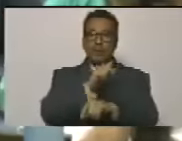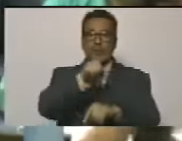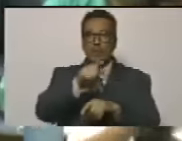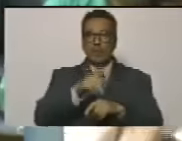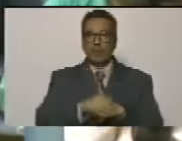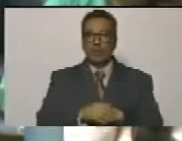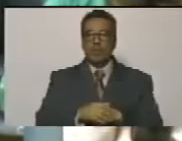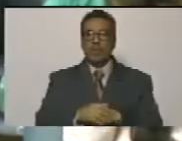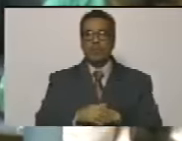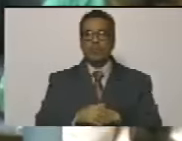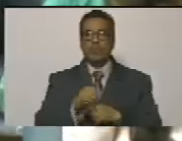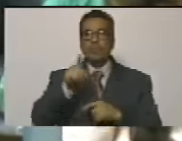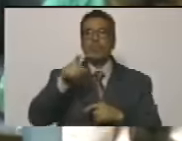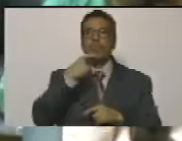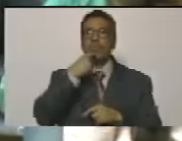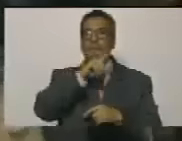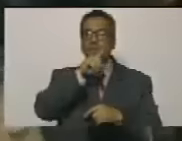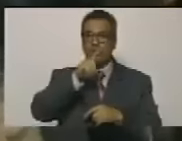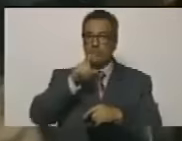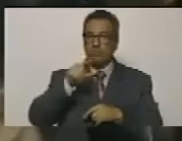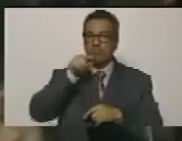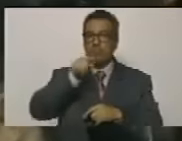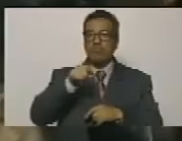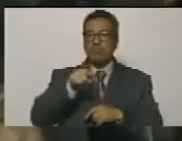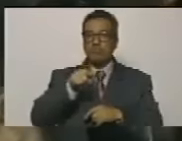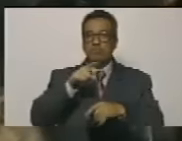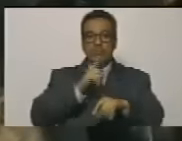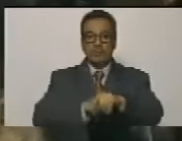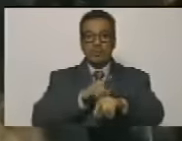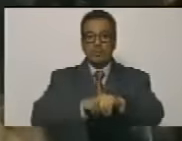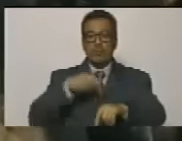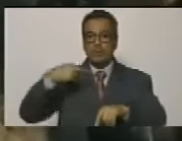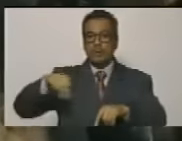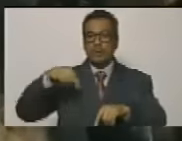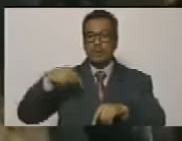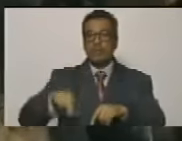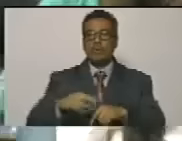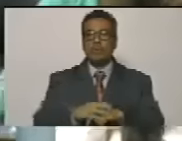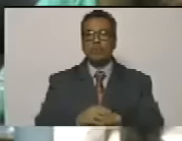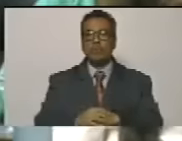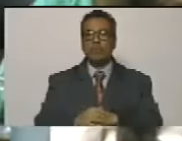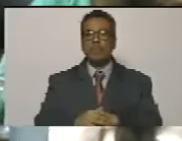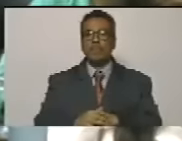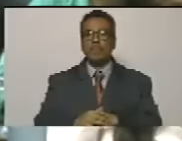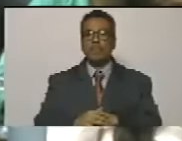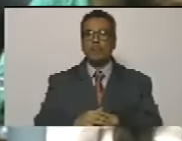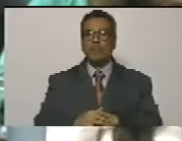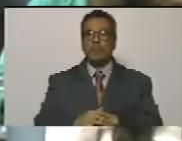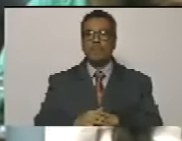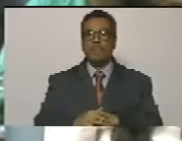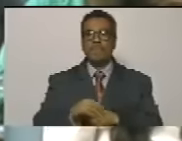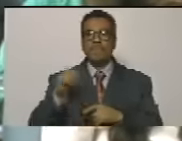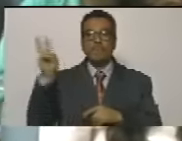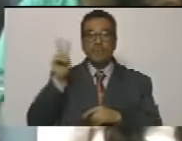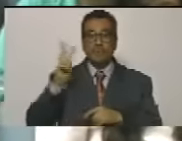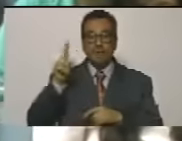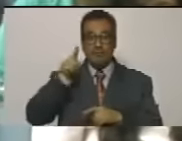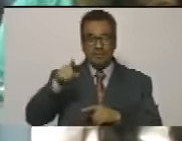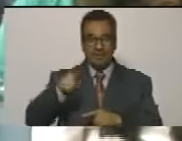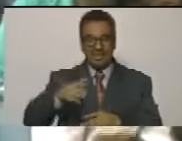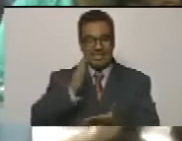una pregunta pero estamos en tiempos normales Venezuela ha sido